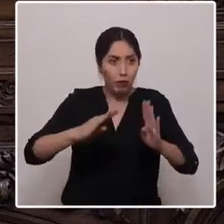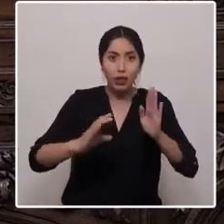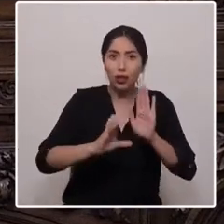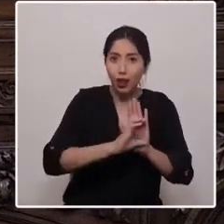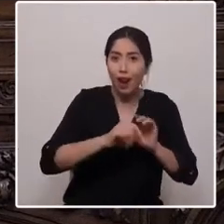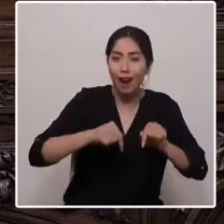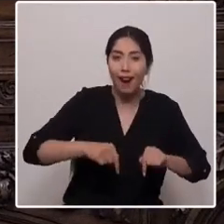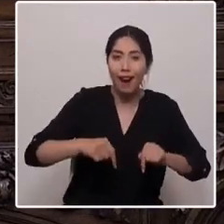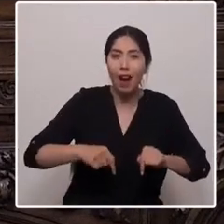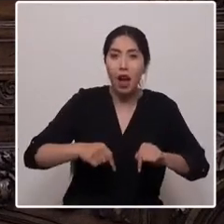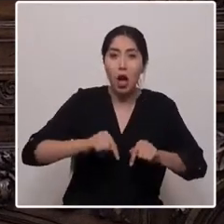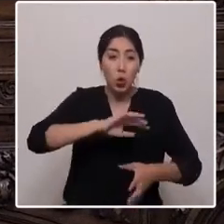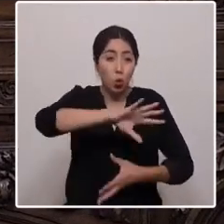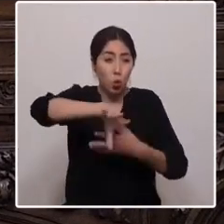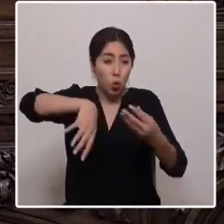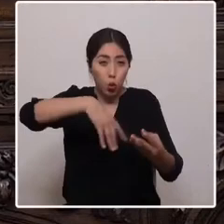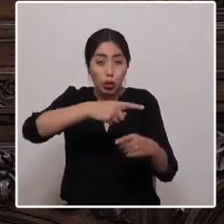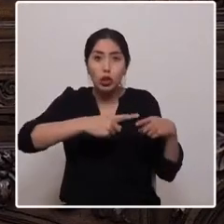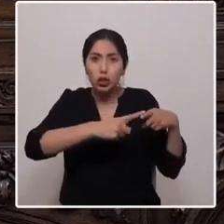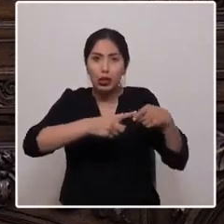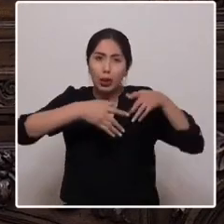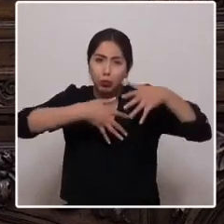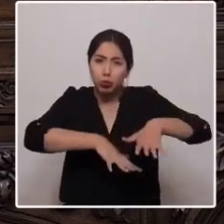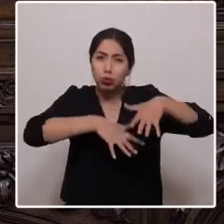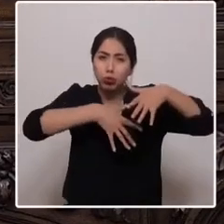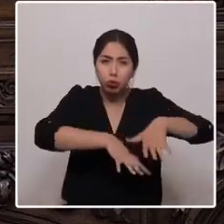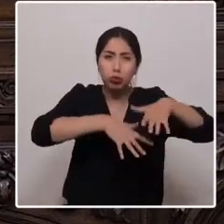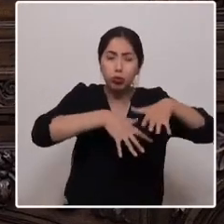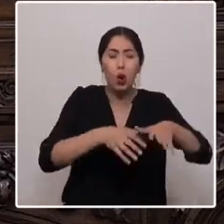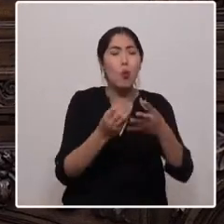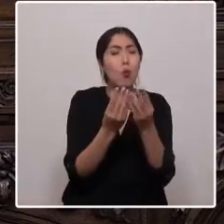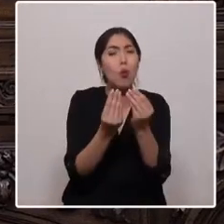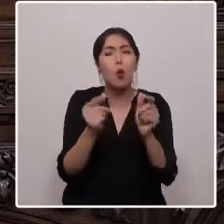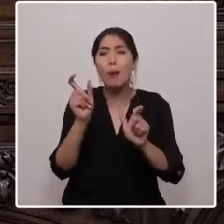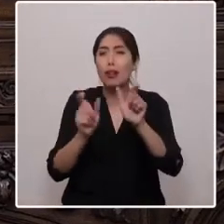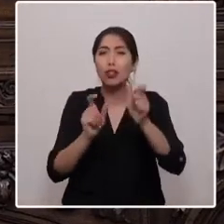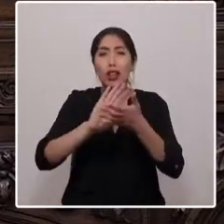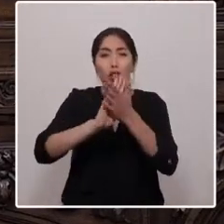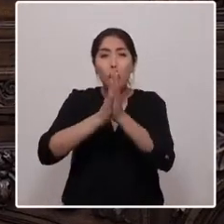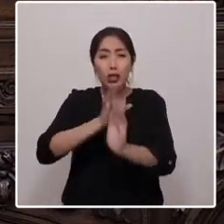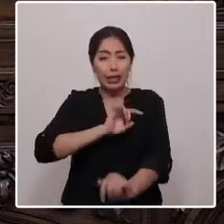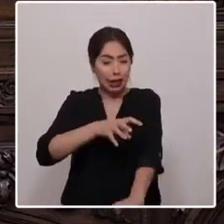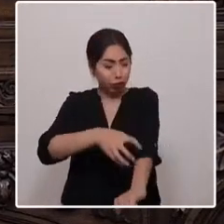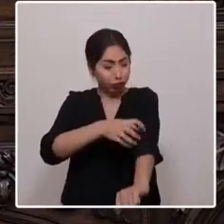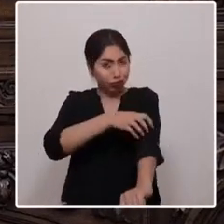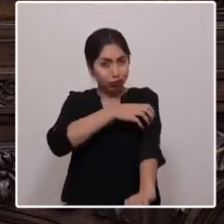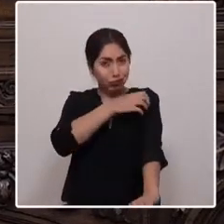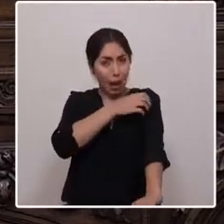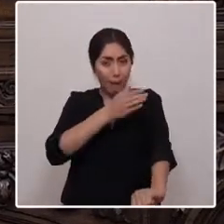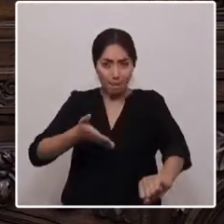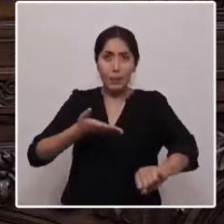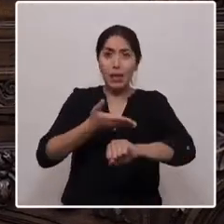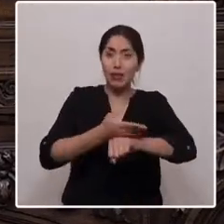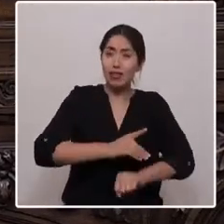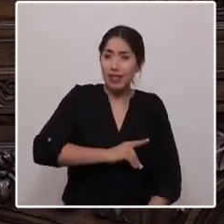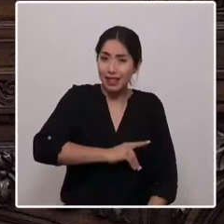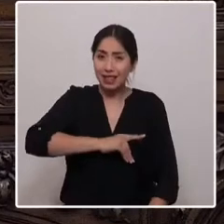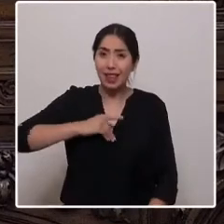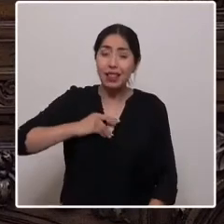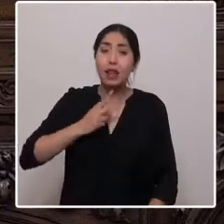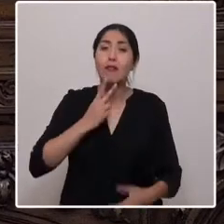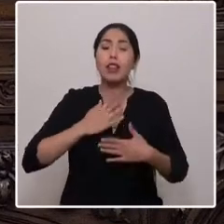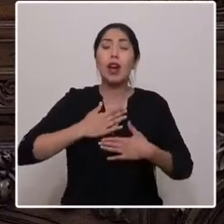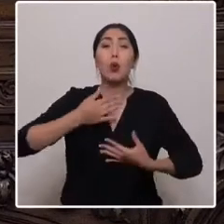movilizó a millones de personas en todo Chile, exigiendo dignidad, una vida justa y el fin de un Estado